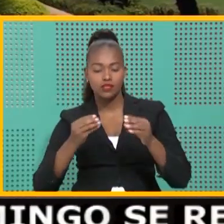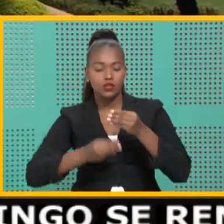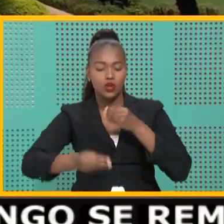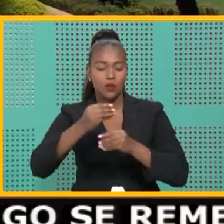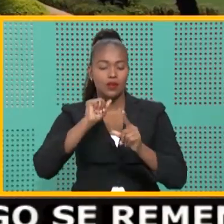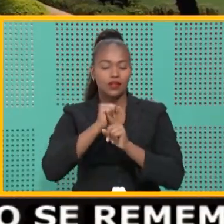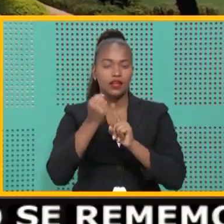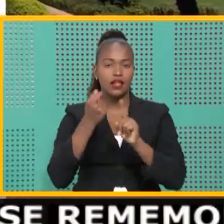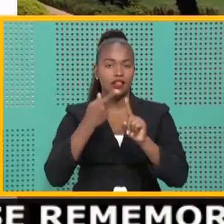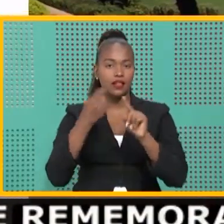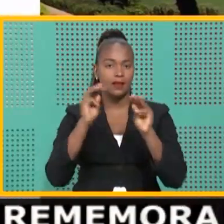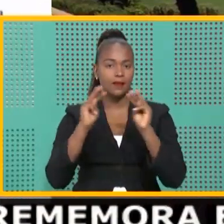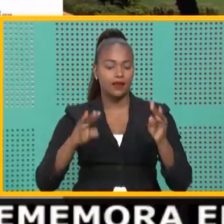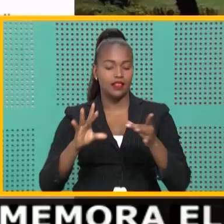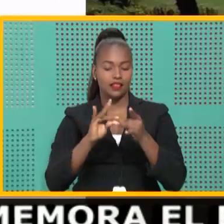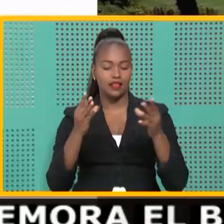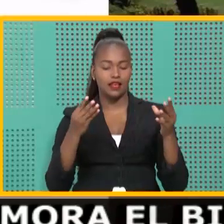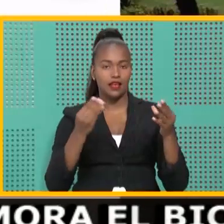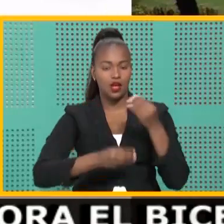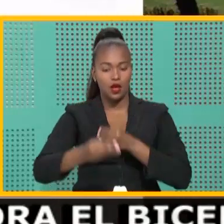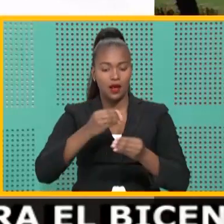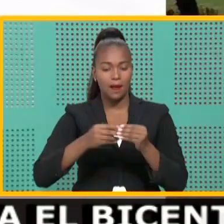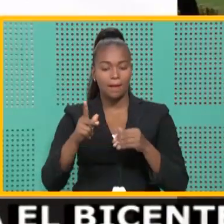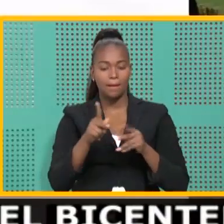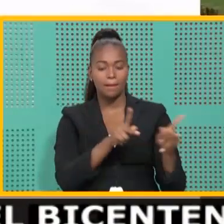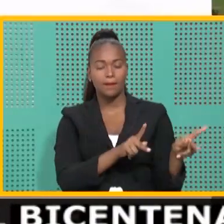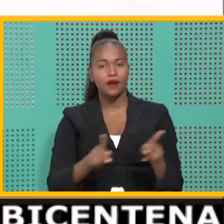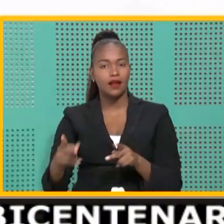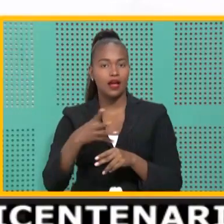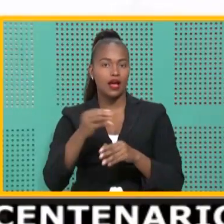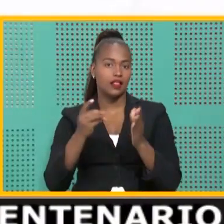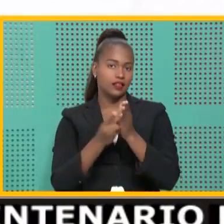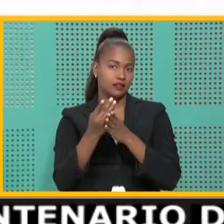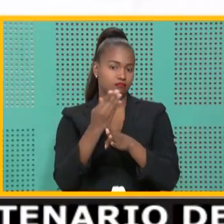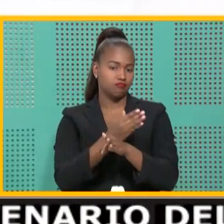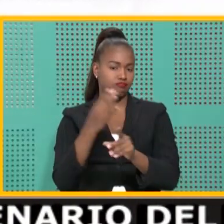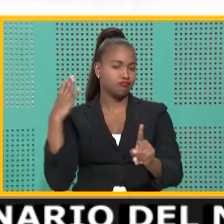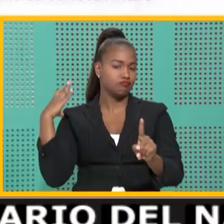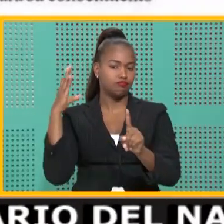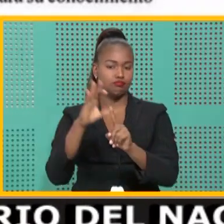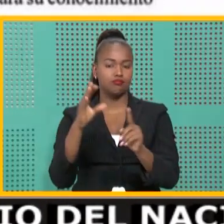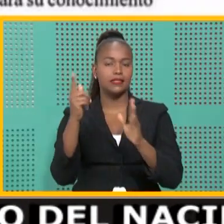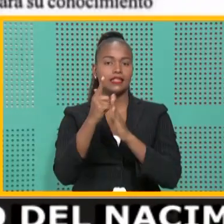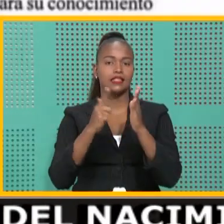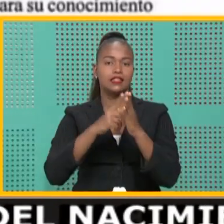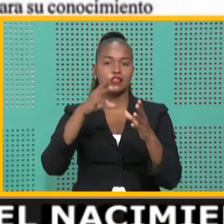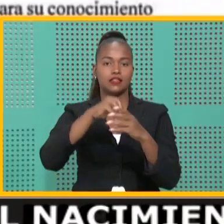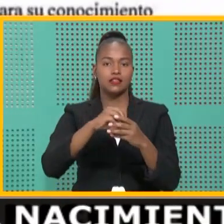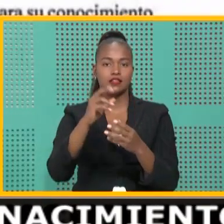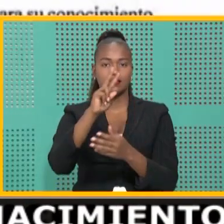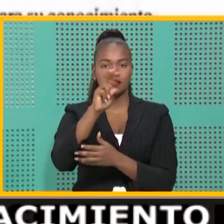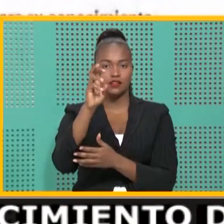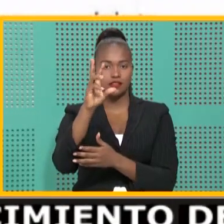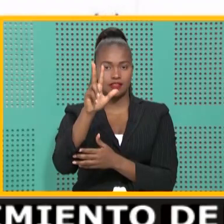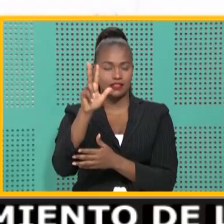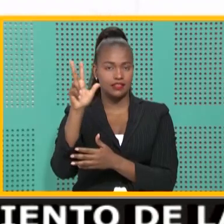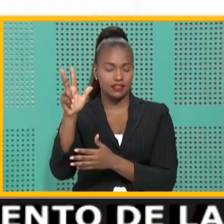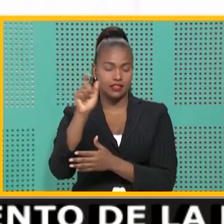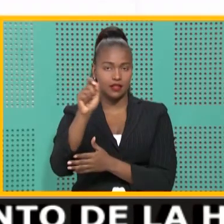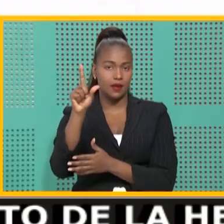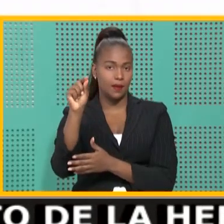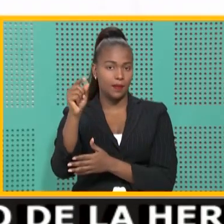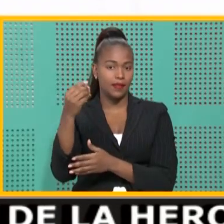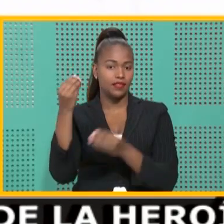Ministerio de Economía, Planificación y Desarrollo. La designación está contenida en el decreto 233-20, dado a